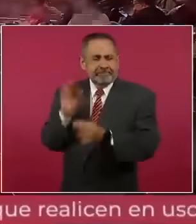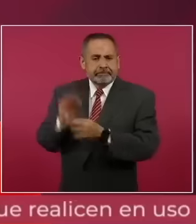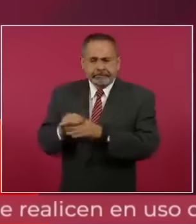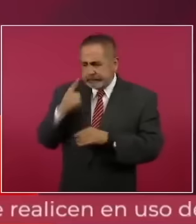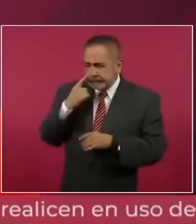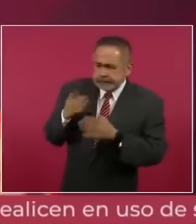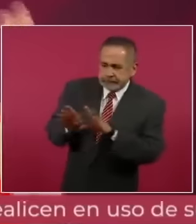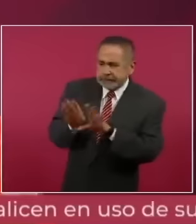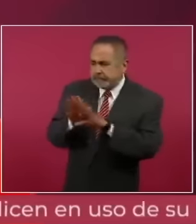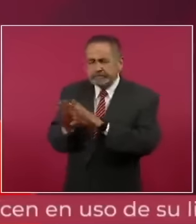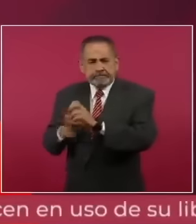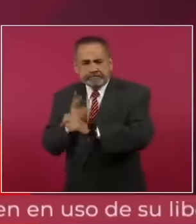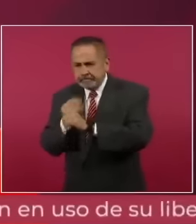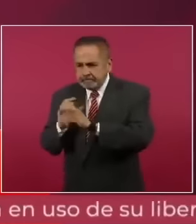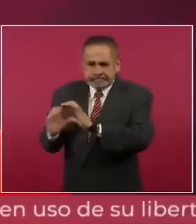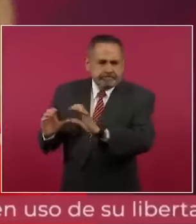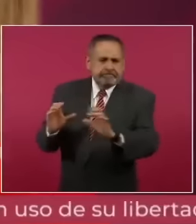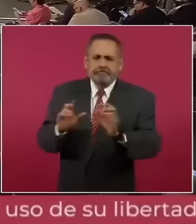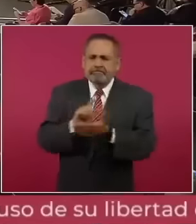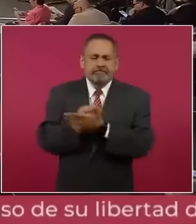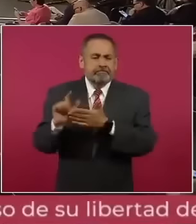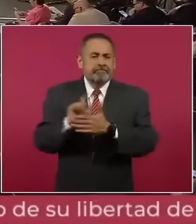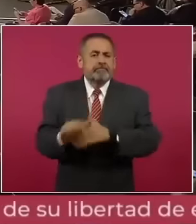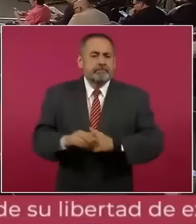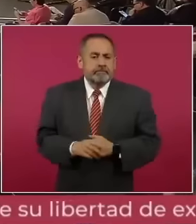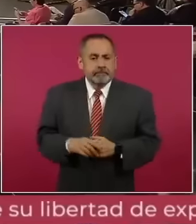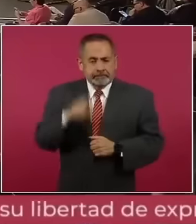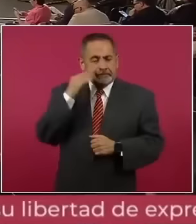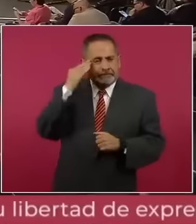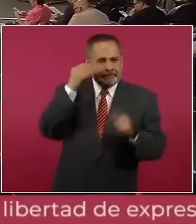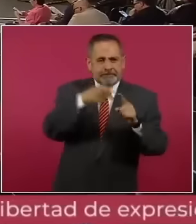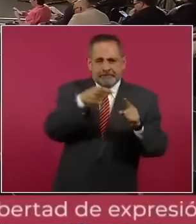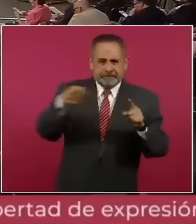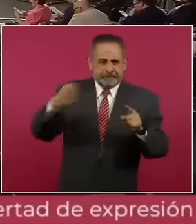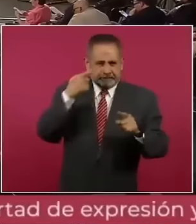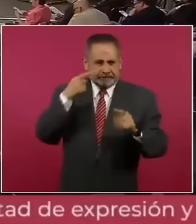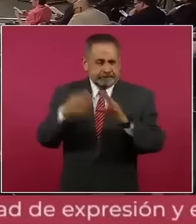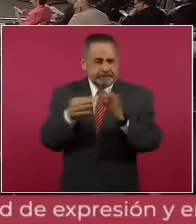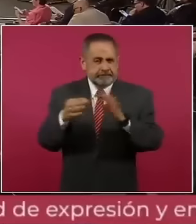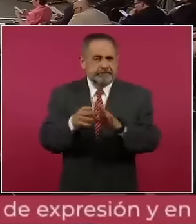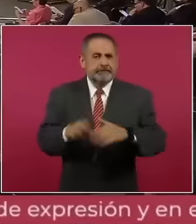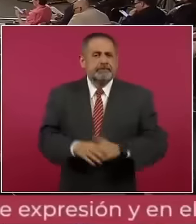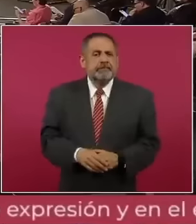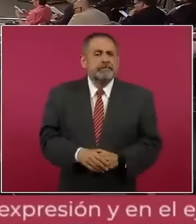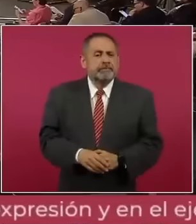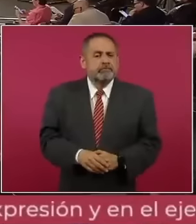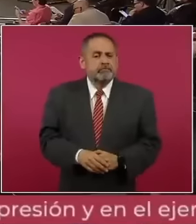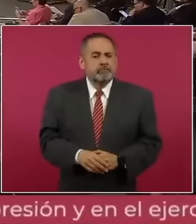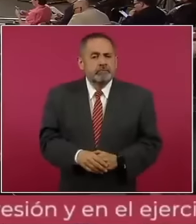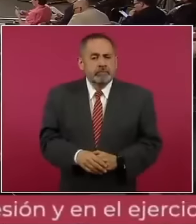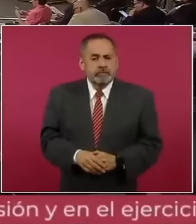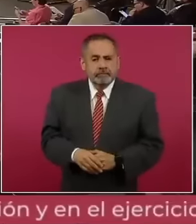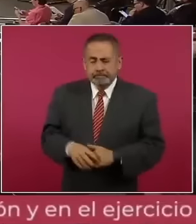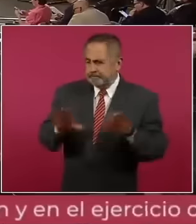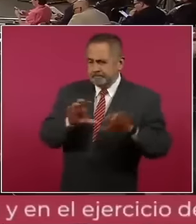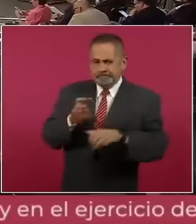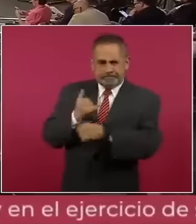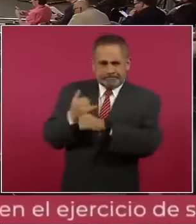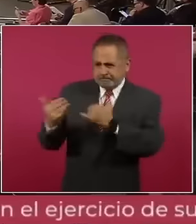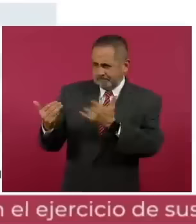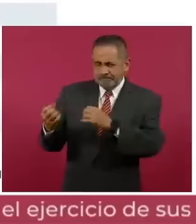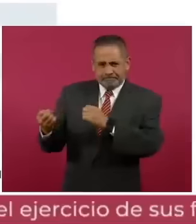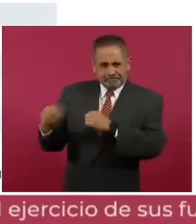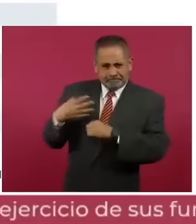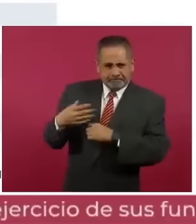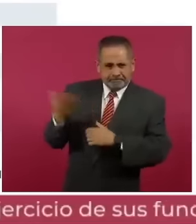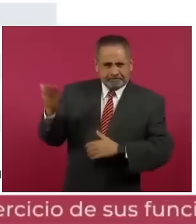para darle absolutamente todo este tratamiento. Y hay varias etapas. En la siguiente lo vemos. Tenemos desde la recolección de la información de los datos del tren,